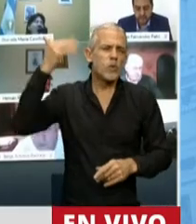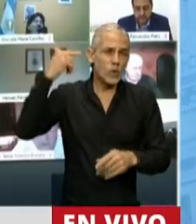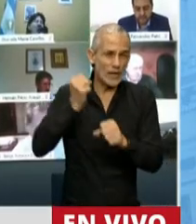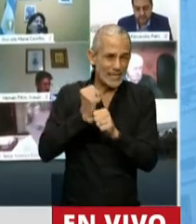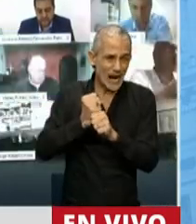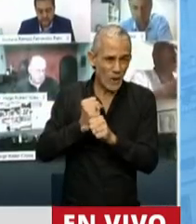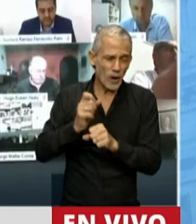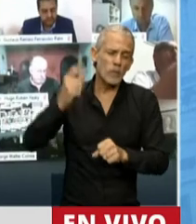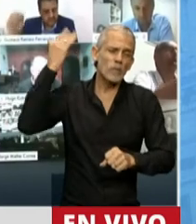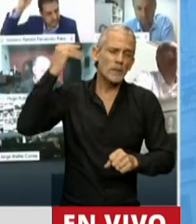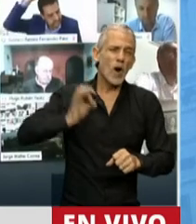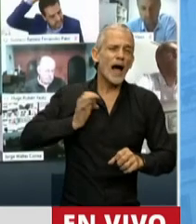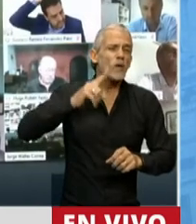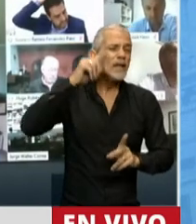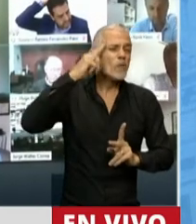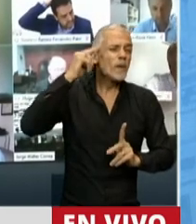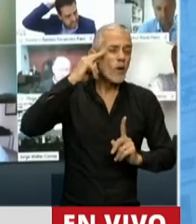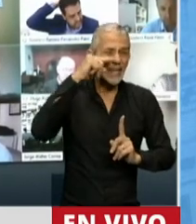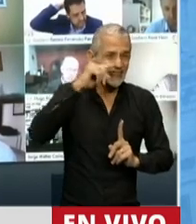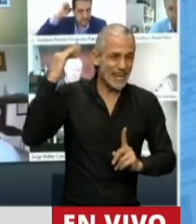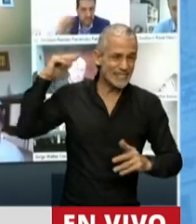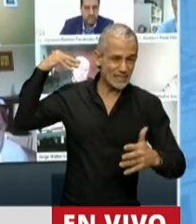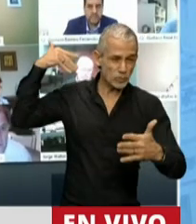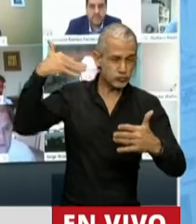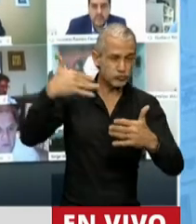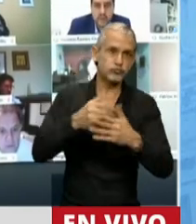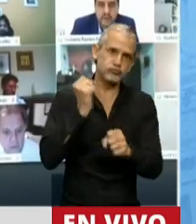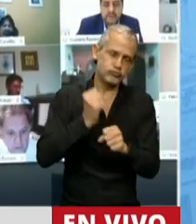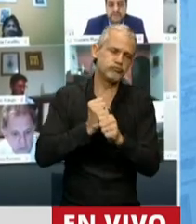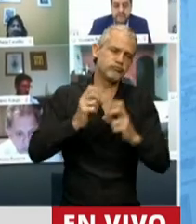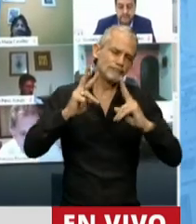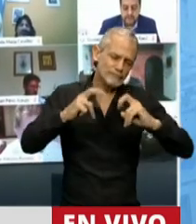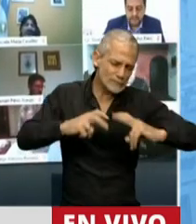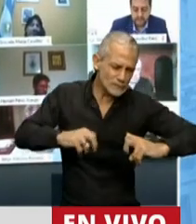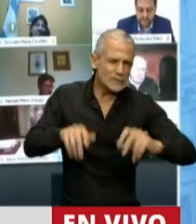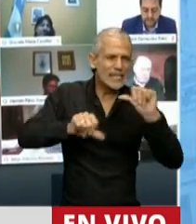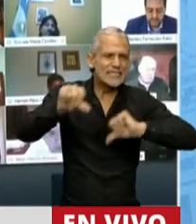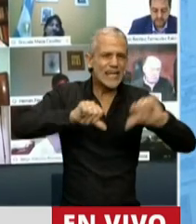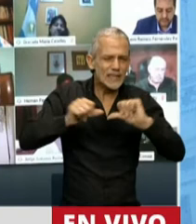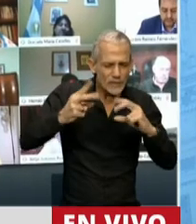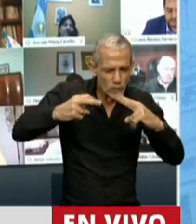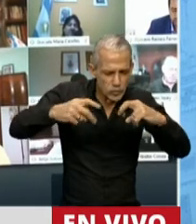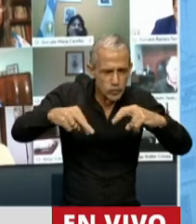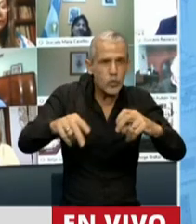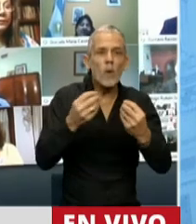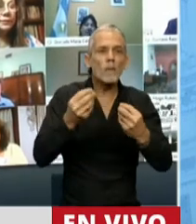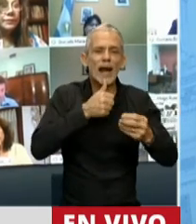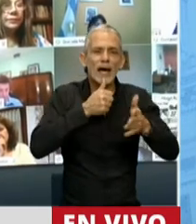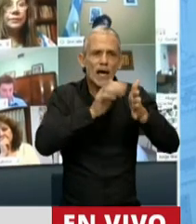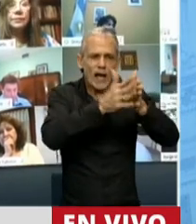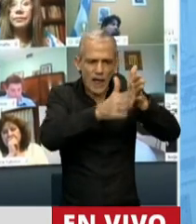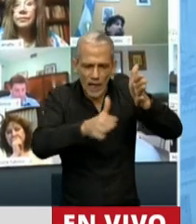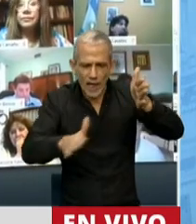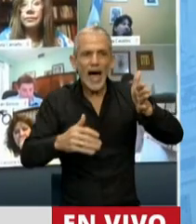trabajo desde el año 97 hubo mucho trabajo técnico y científico para poder demarcar hasta